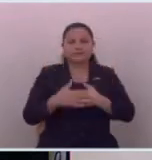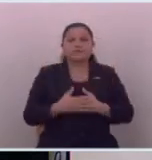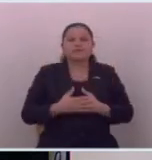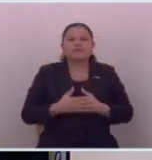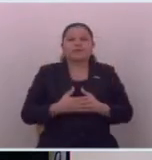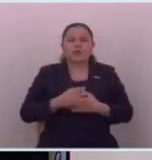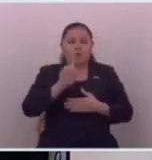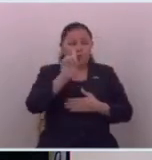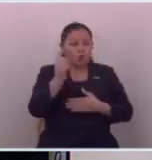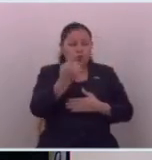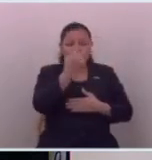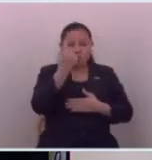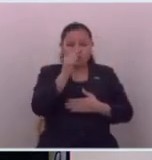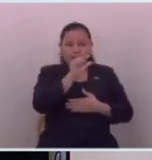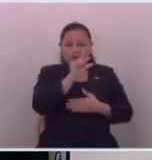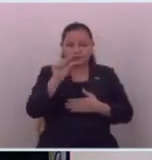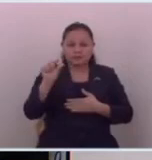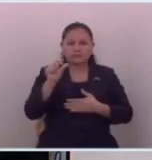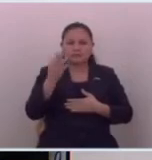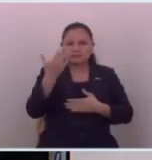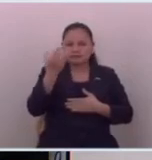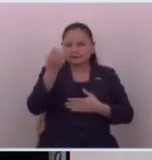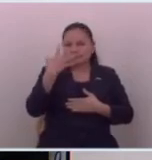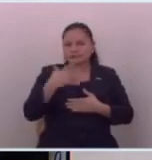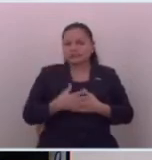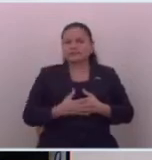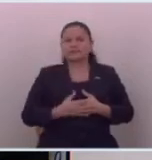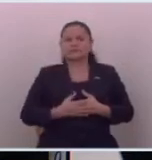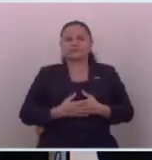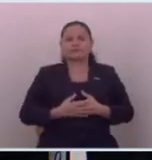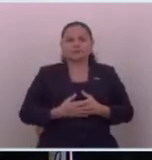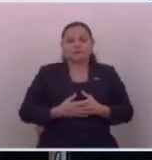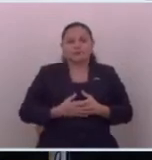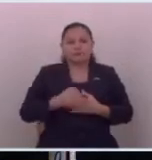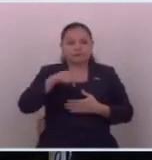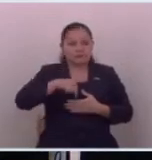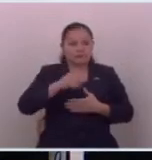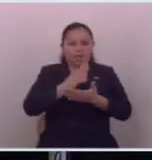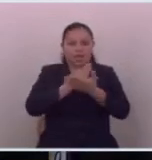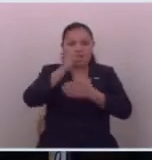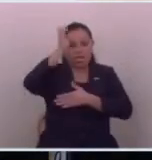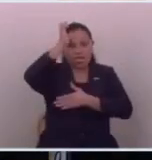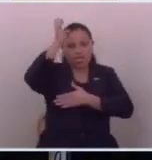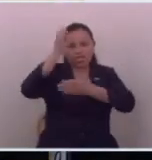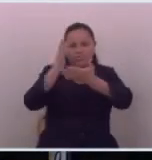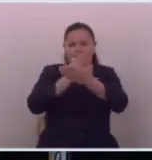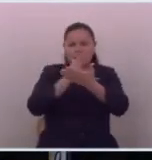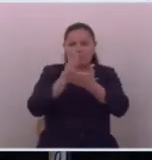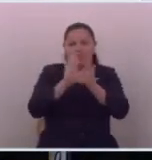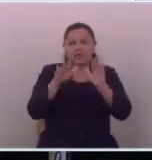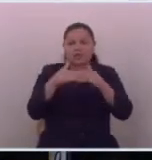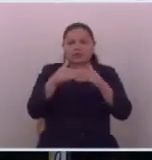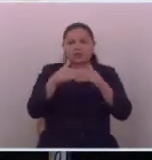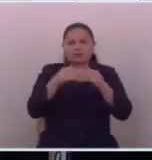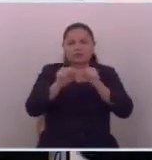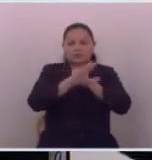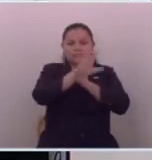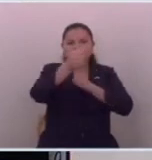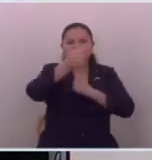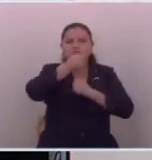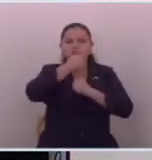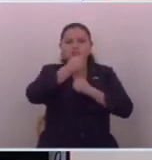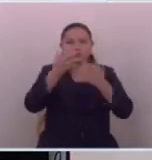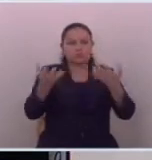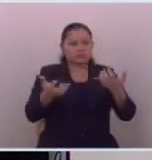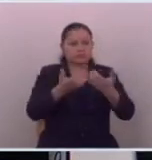una sola persona porque ahora no hay ni ética ni nada o sea sacan las noticias no hay